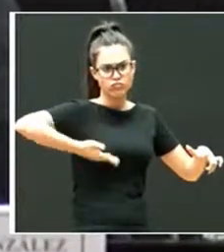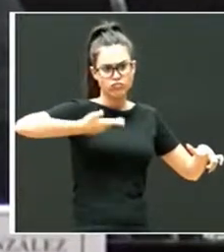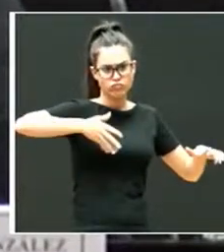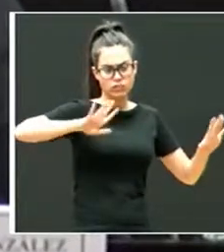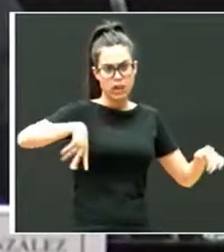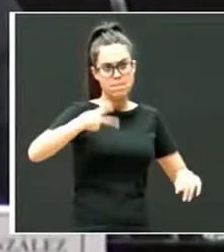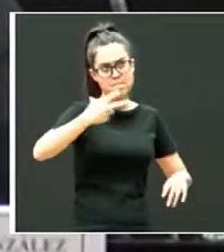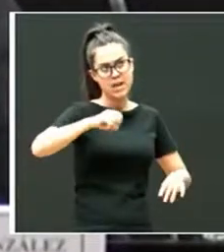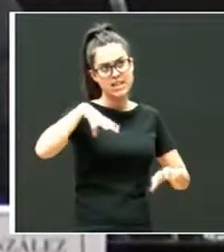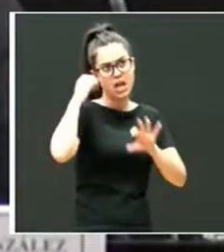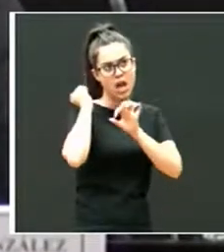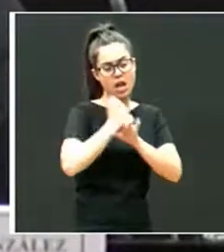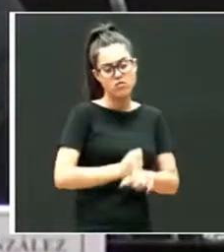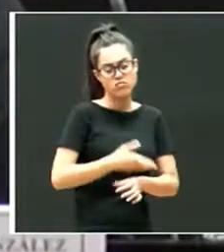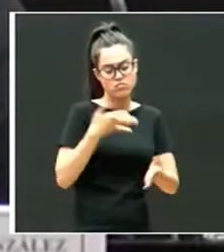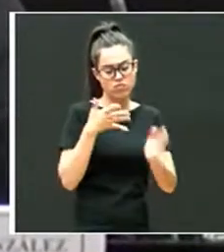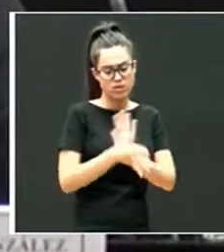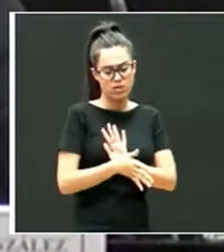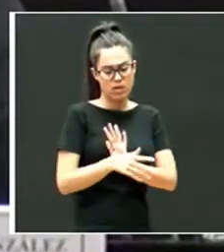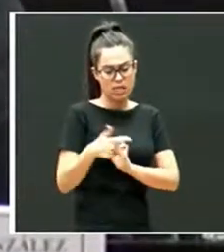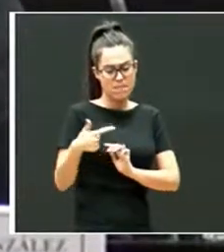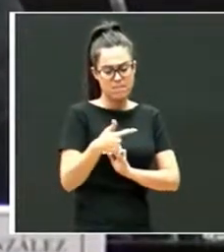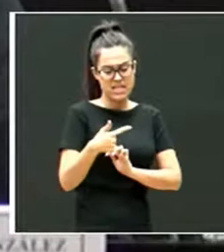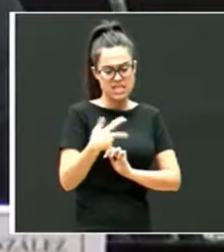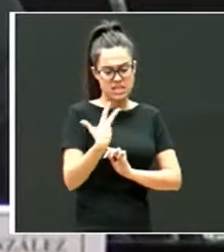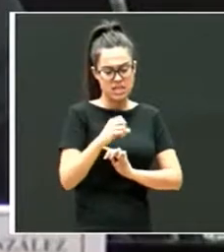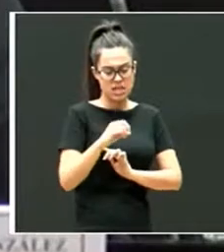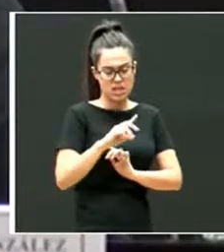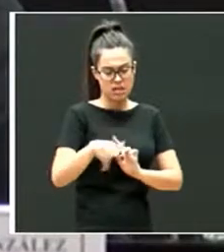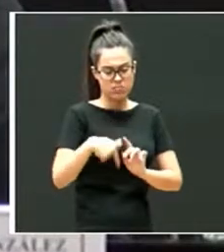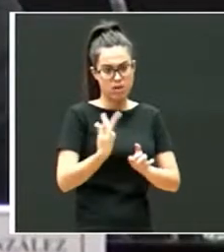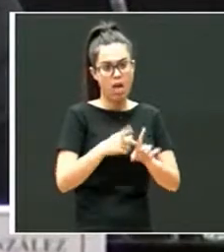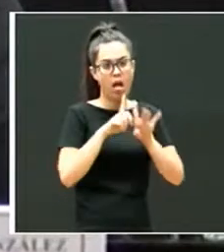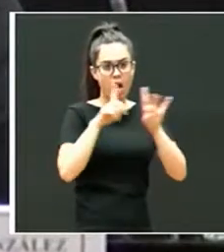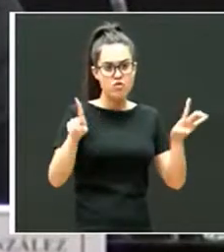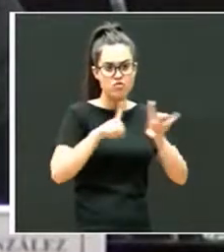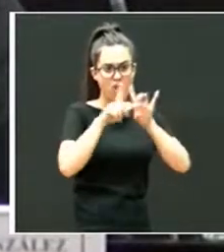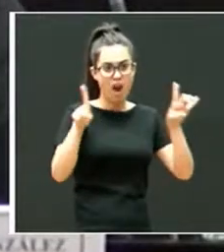años, pues fijaros la cantidad de adopciones que se han hecho año a año.